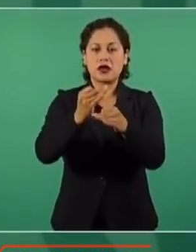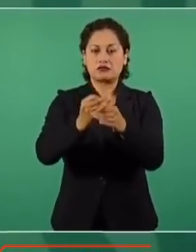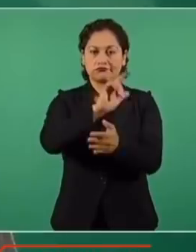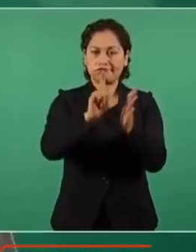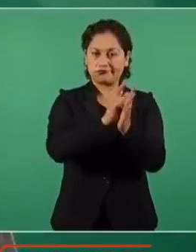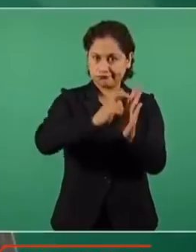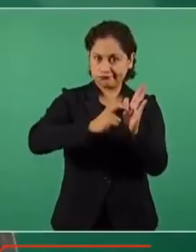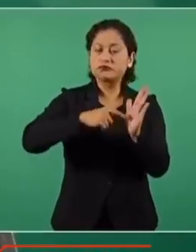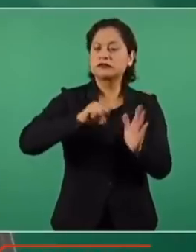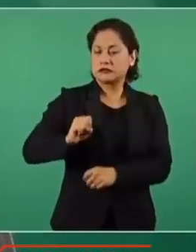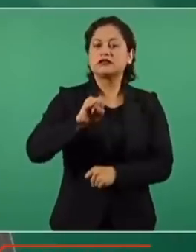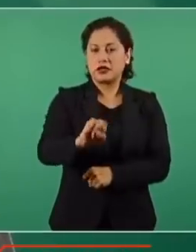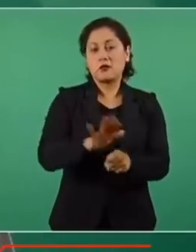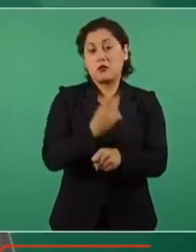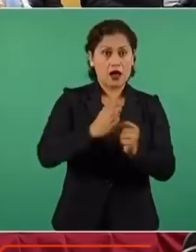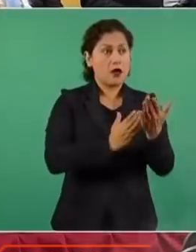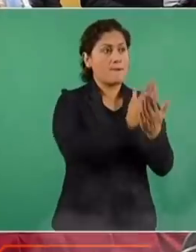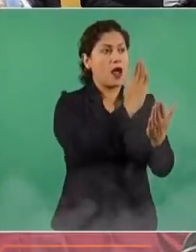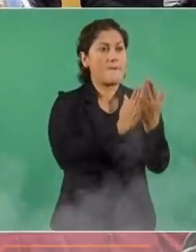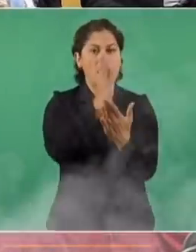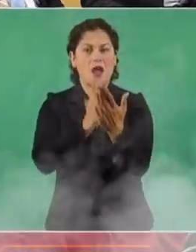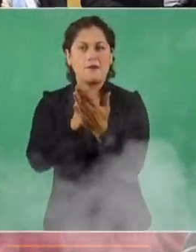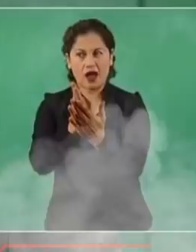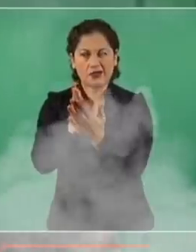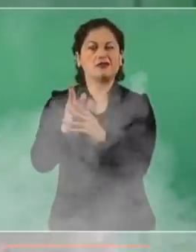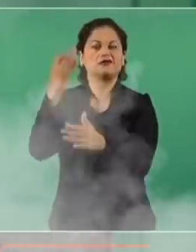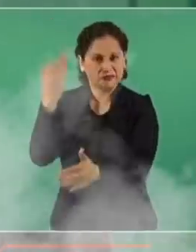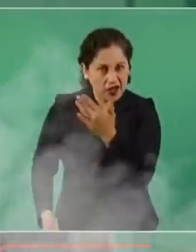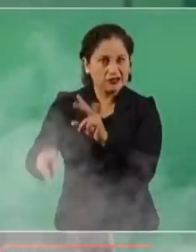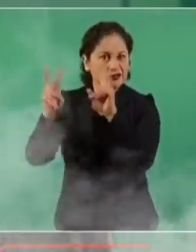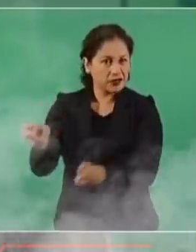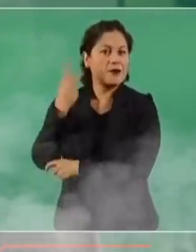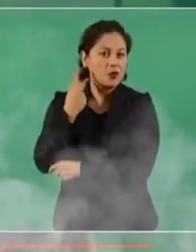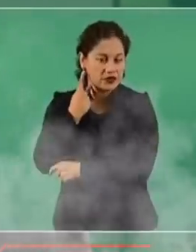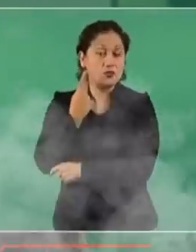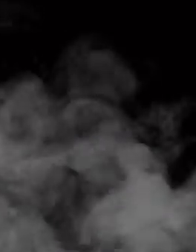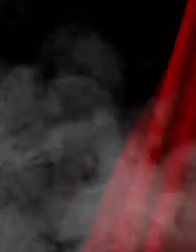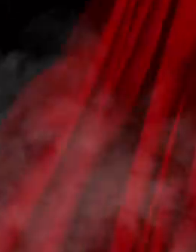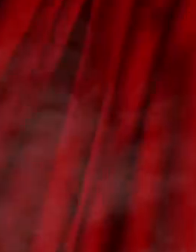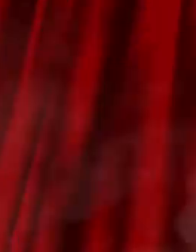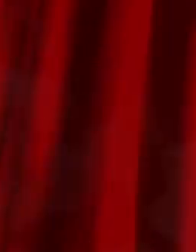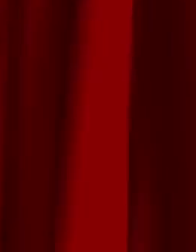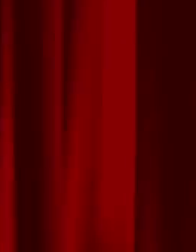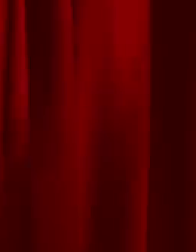nuestro proyecto. Tenemos que dejar establecida la democracia, en definitiva.